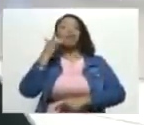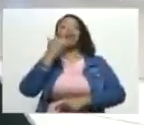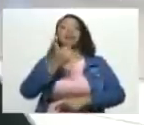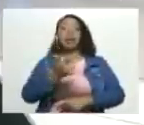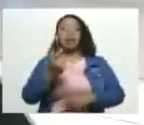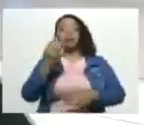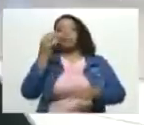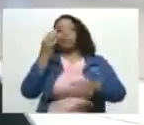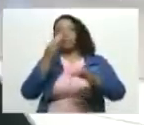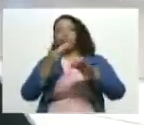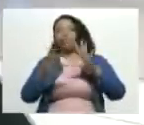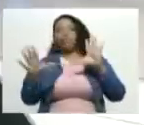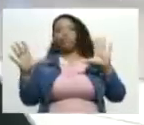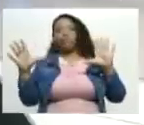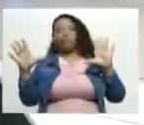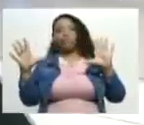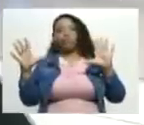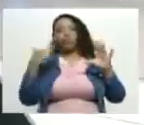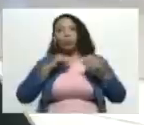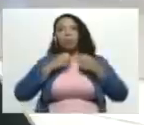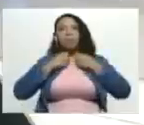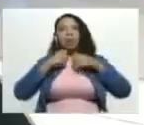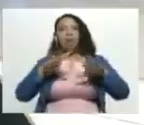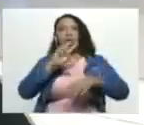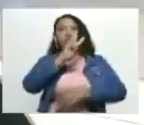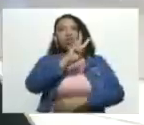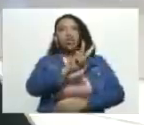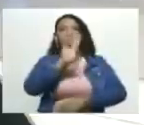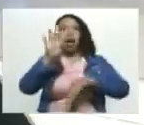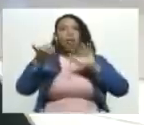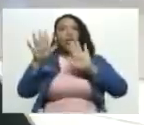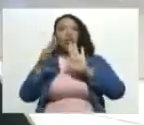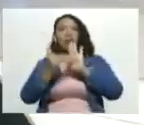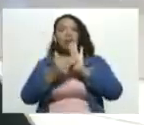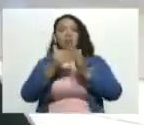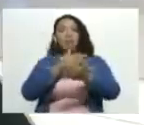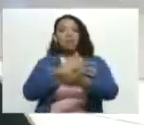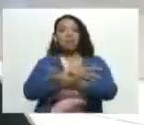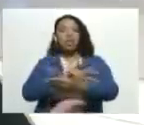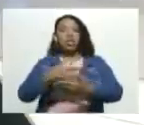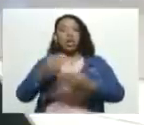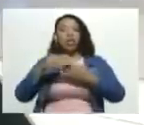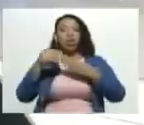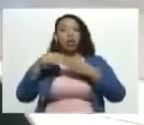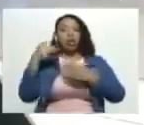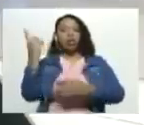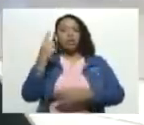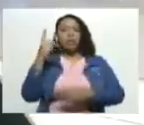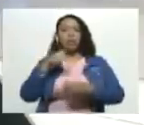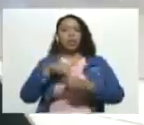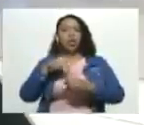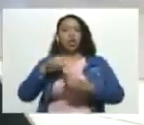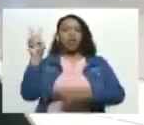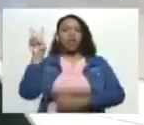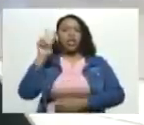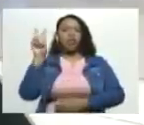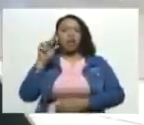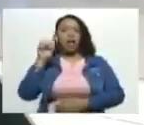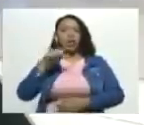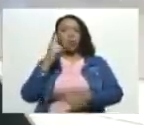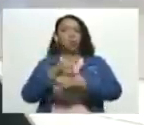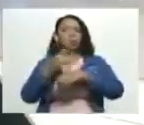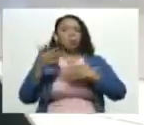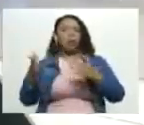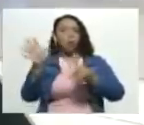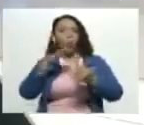lamentablemente hemos perdido más de 214 mil millones de dólares solamente en petróleos de Venezuela esto debido a a la